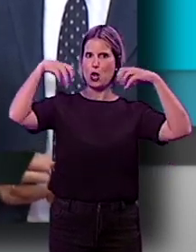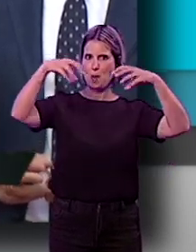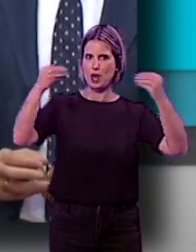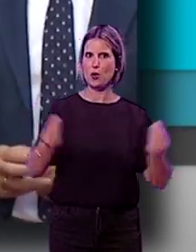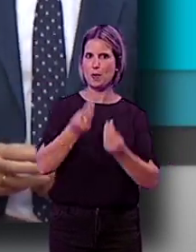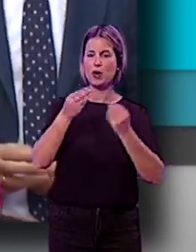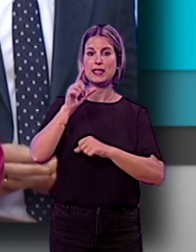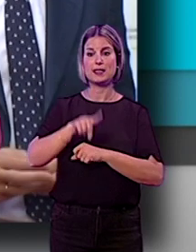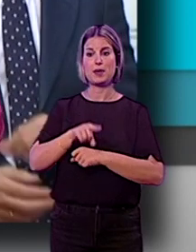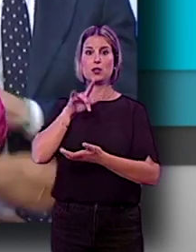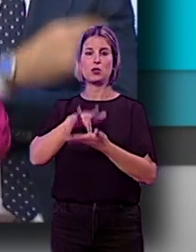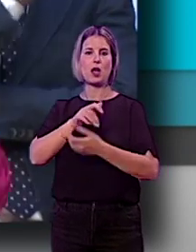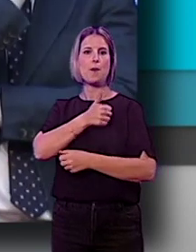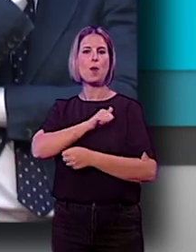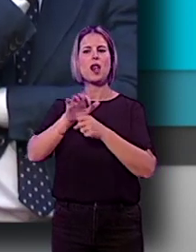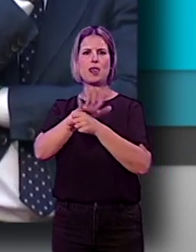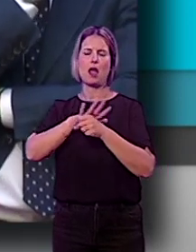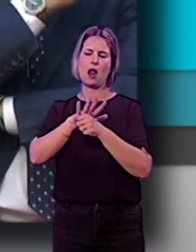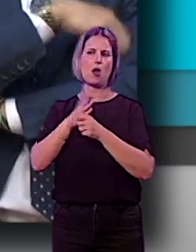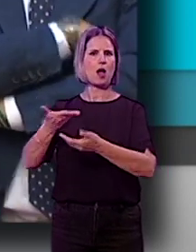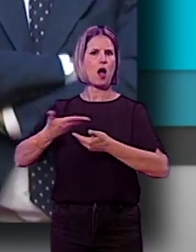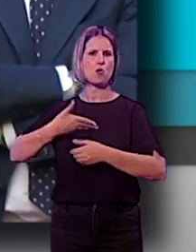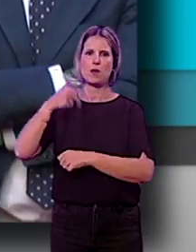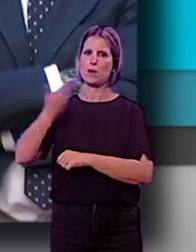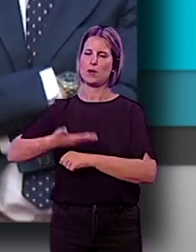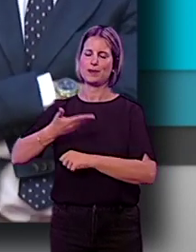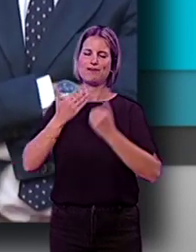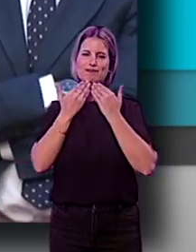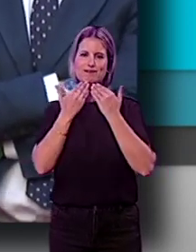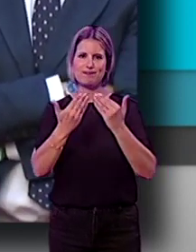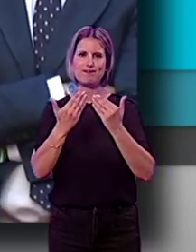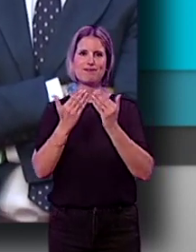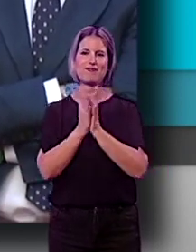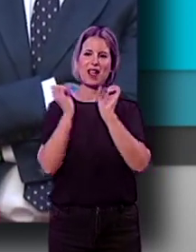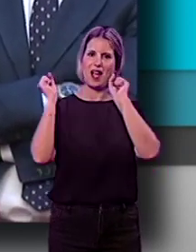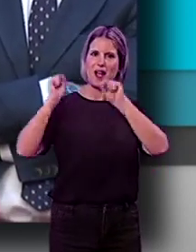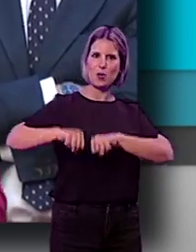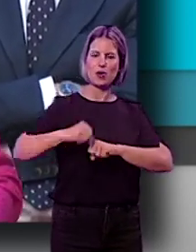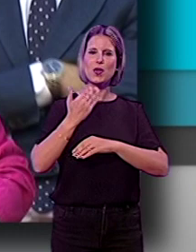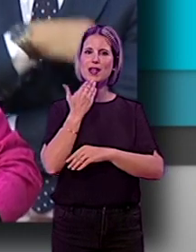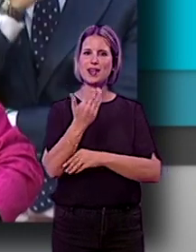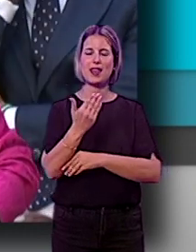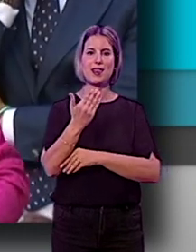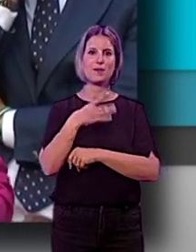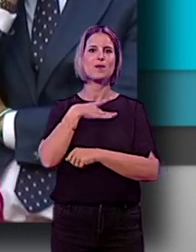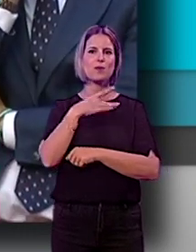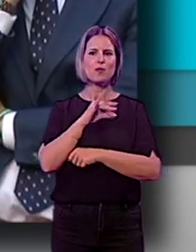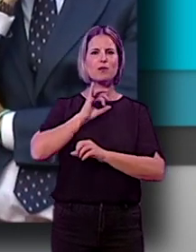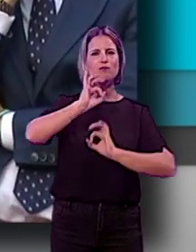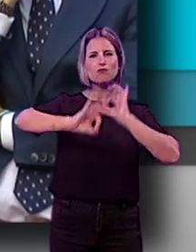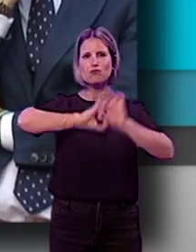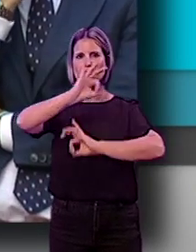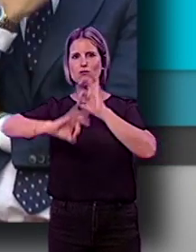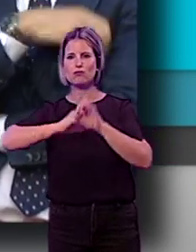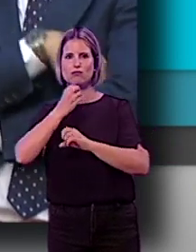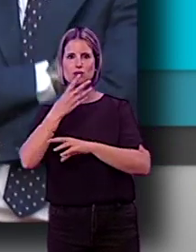pero desde luego que aquí la ayuda de la policía local es determinante y tengo que agradecer el acuerdo alcanzado para poder reorganizar y